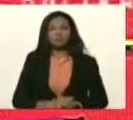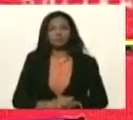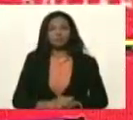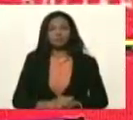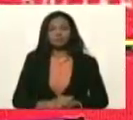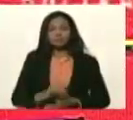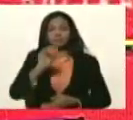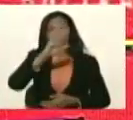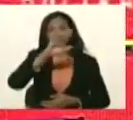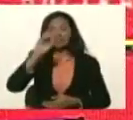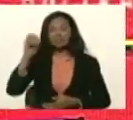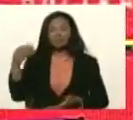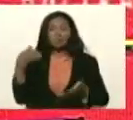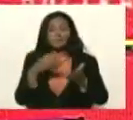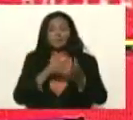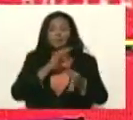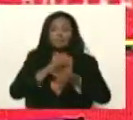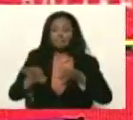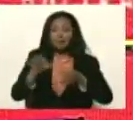500 mil petros,